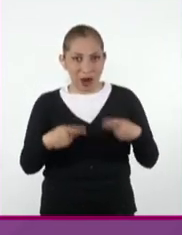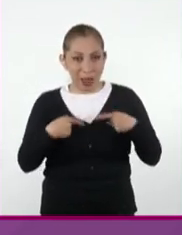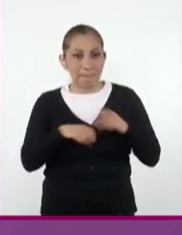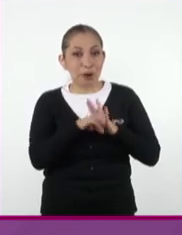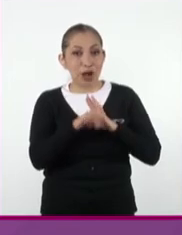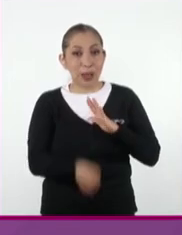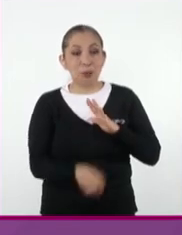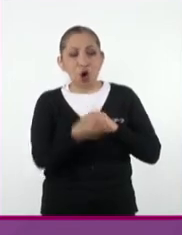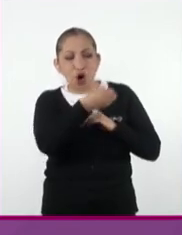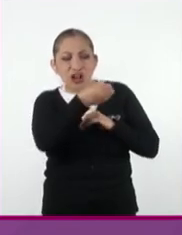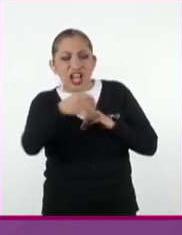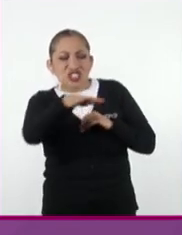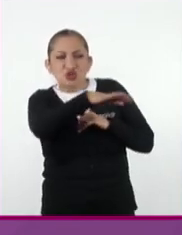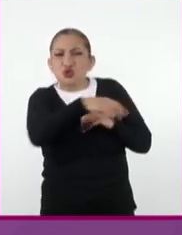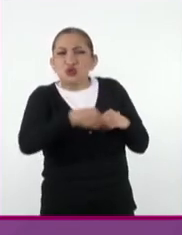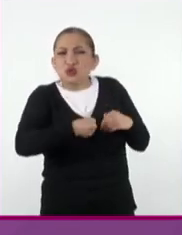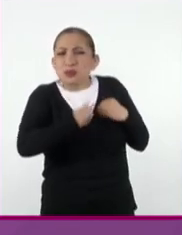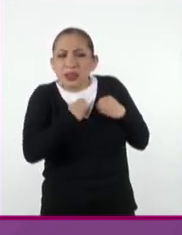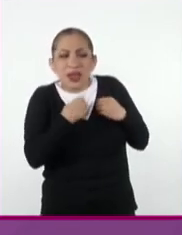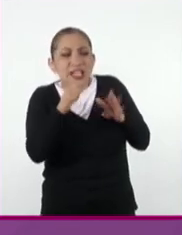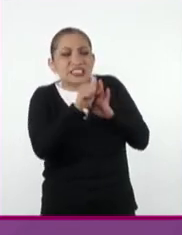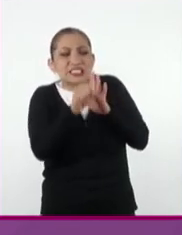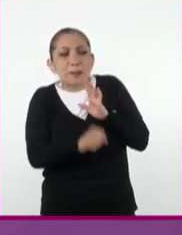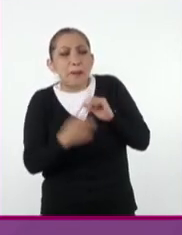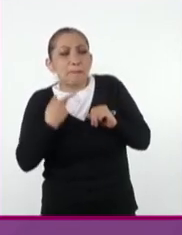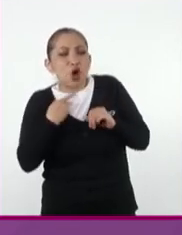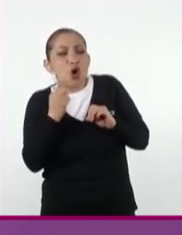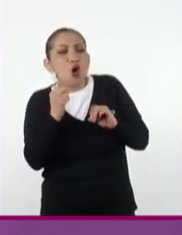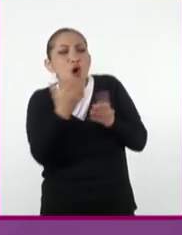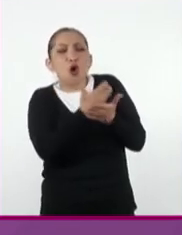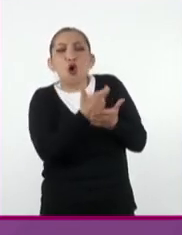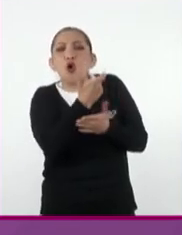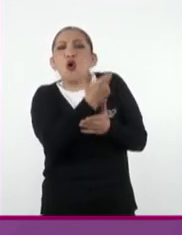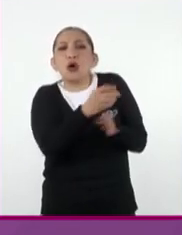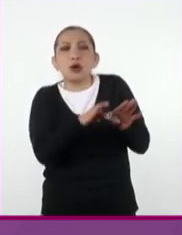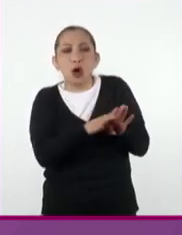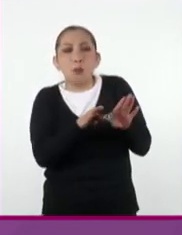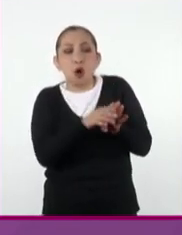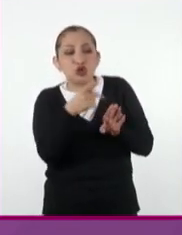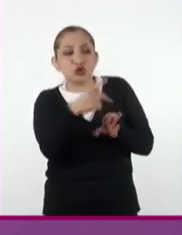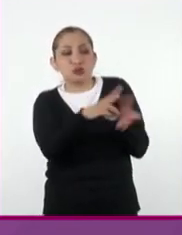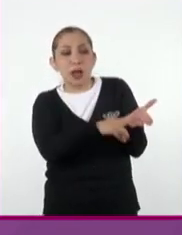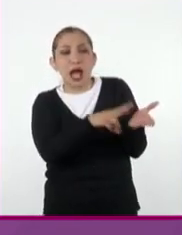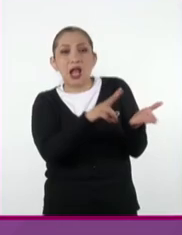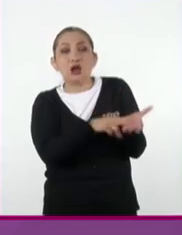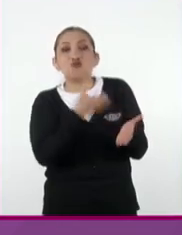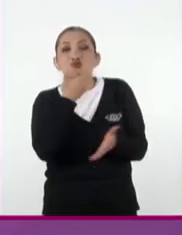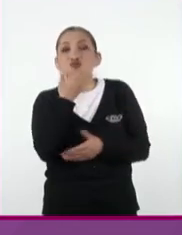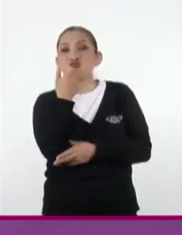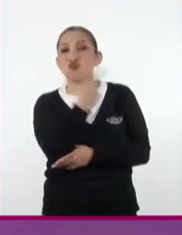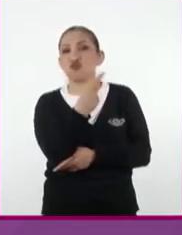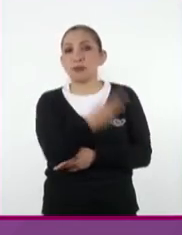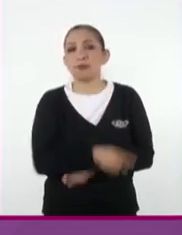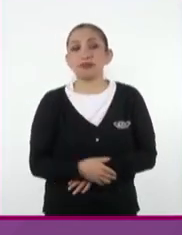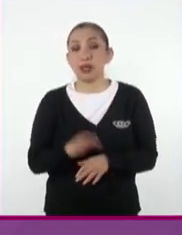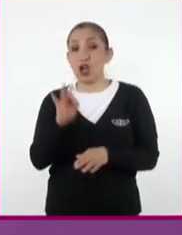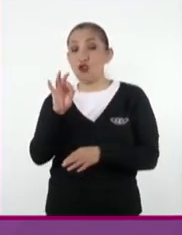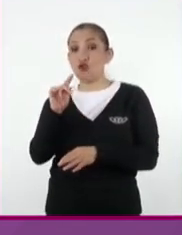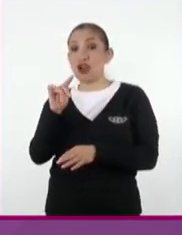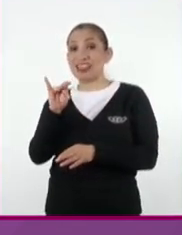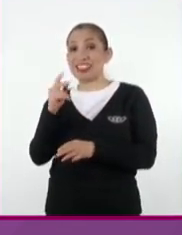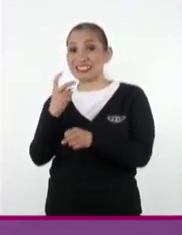cómo estaba organizada la sociedad, su sistema político y económico y cuáles eran sus valores y costumbres. Fuentes